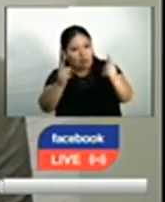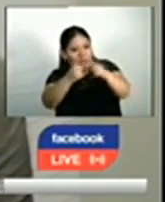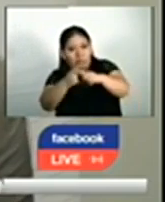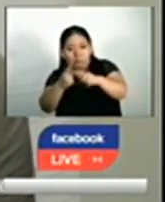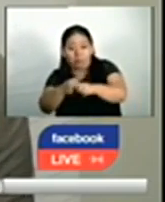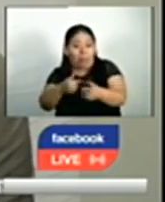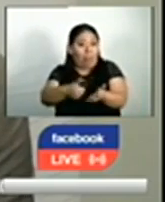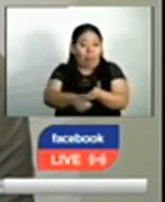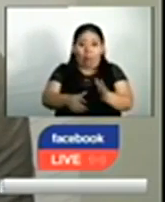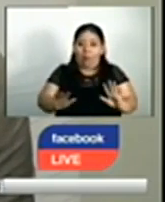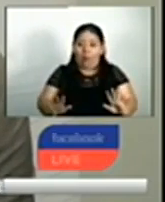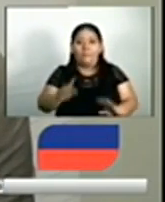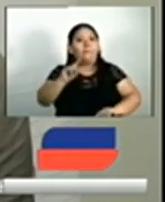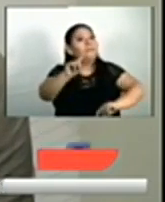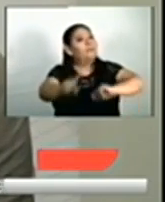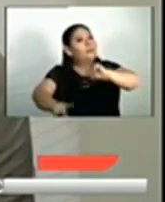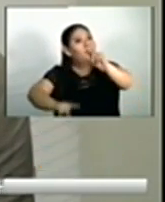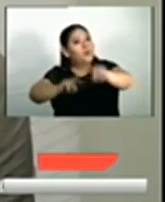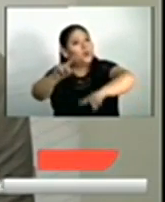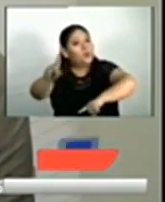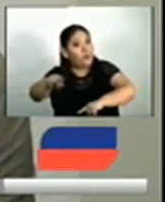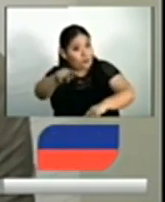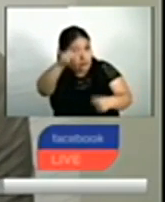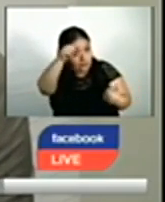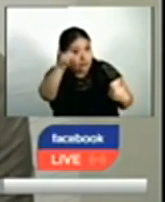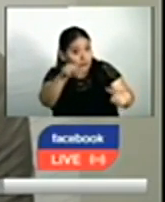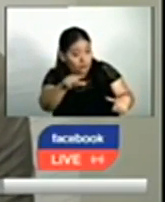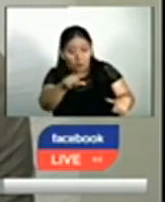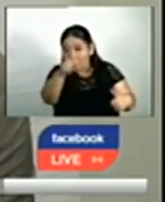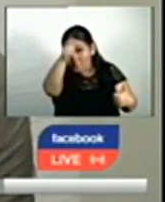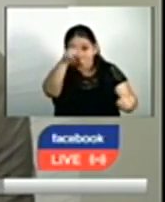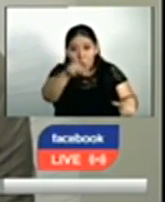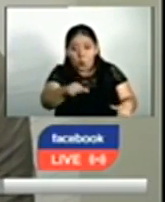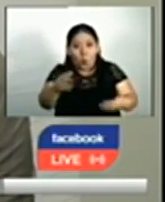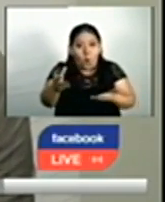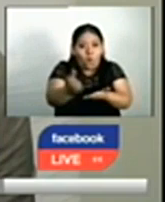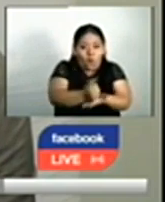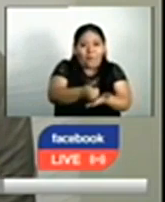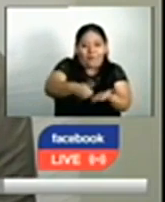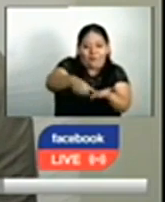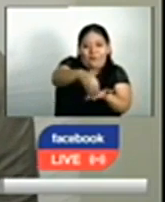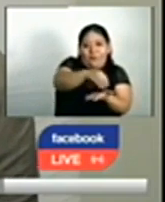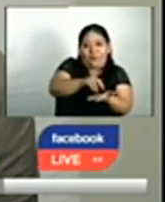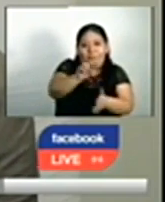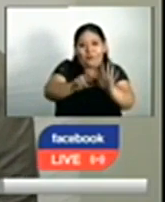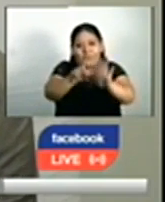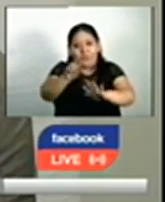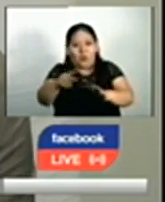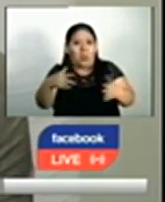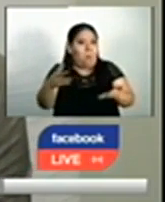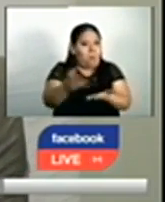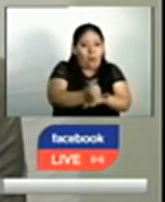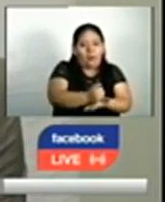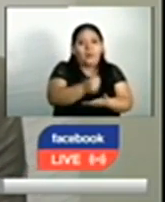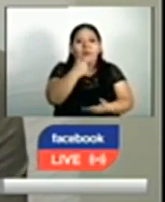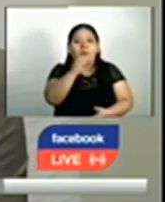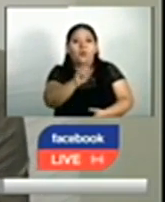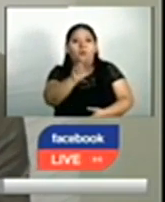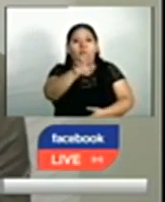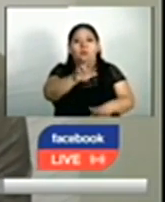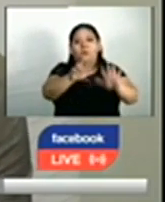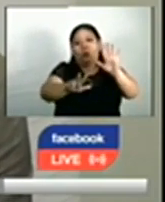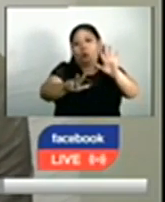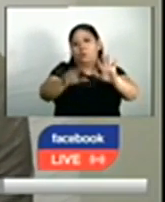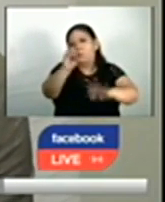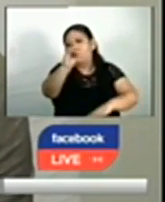municipal. Se les preguntó a la población qué tan de acuerdo estaban con la reducción de municipios, a lo que el 38.5% dijo que está